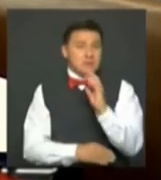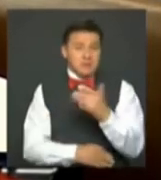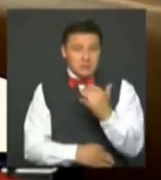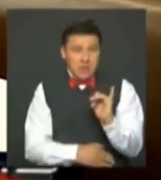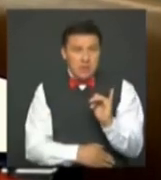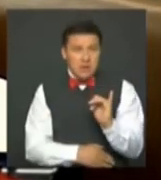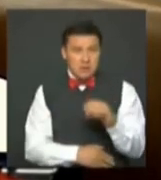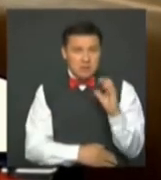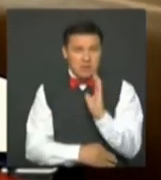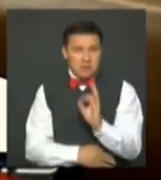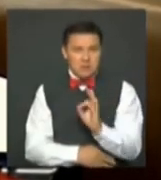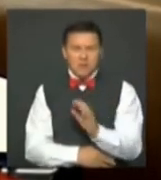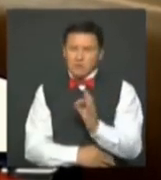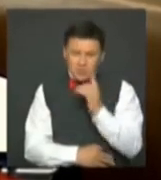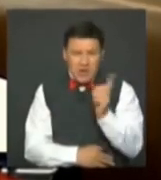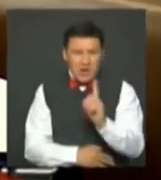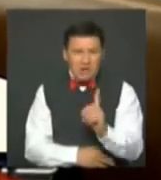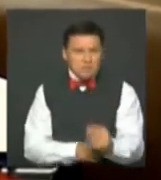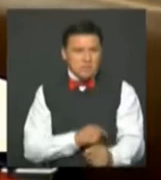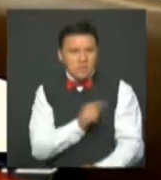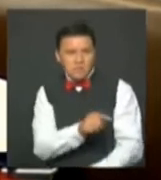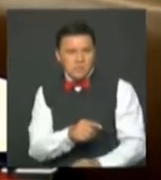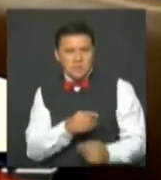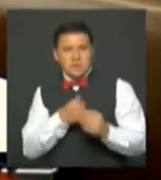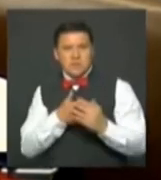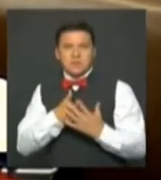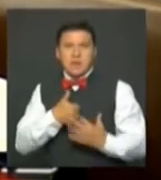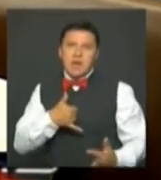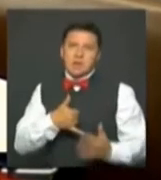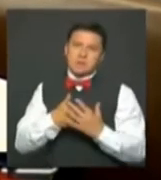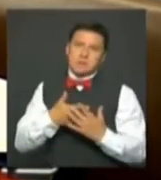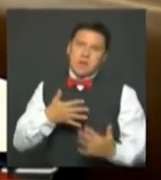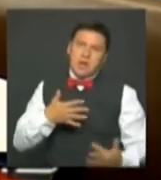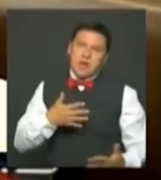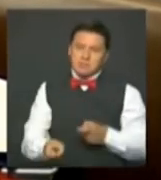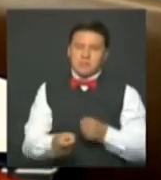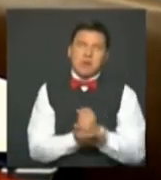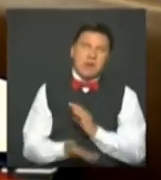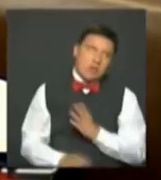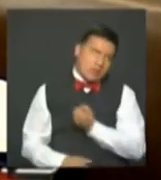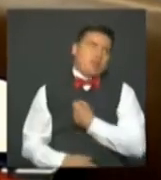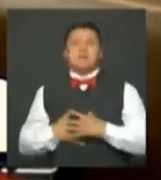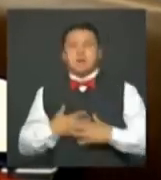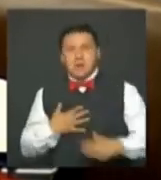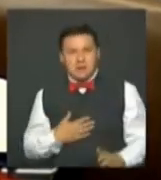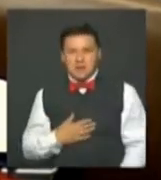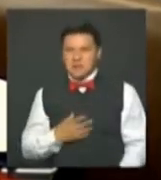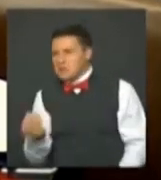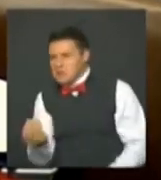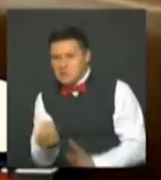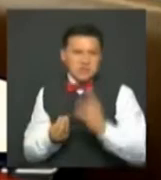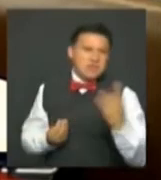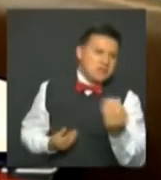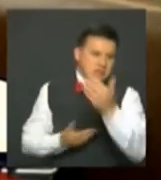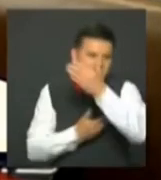atacado mucho. Mucha sangre se ha derramado. De campesinos humildes que terminaron en un lado o en el otro, o en las